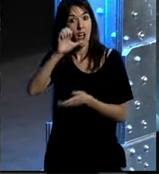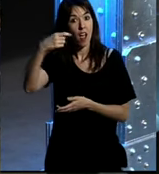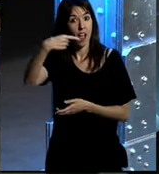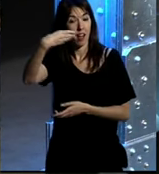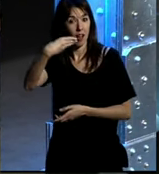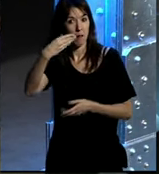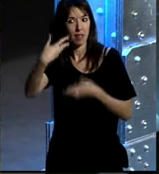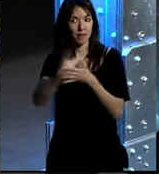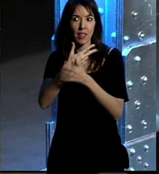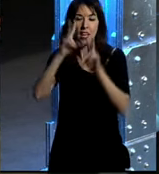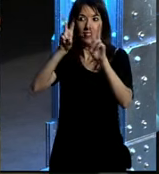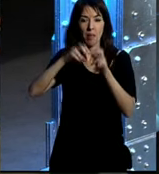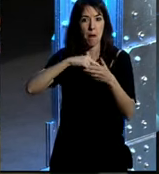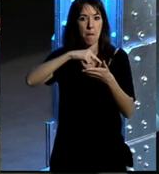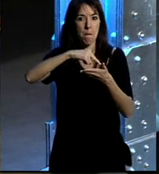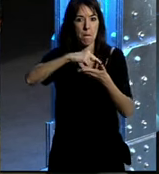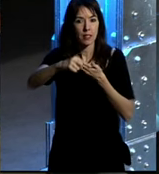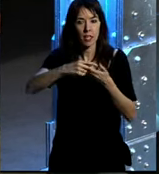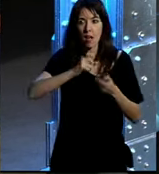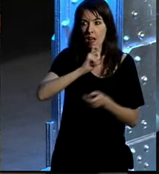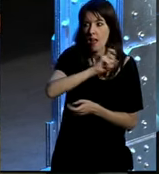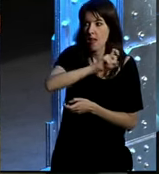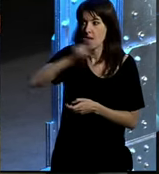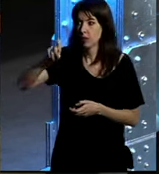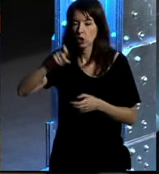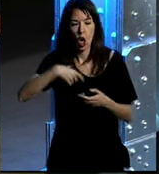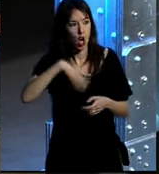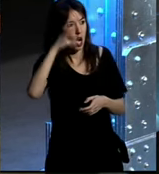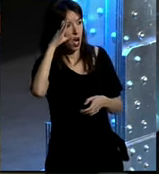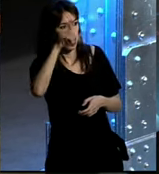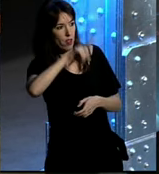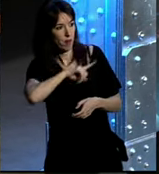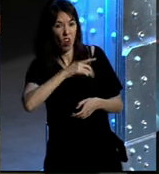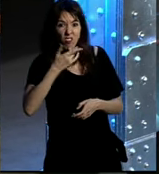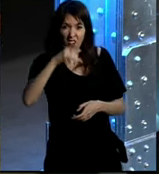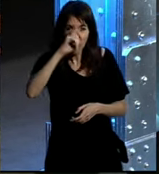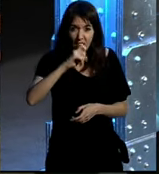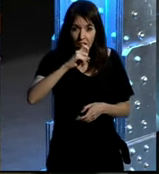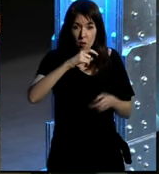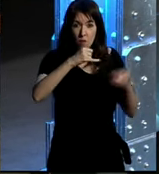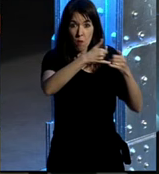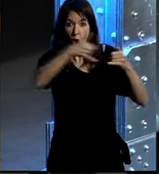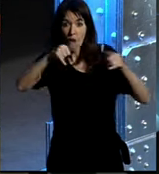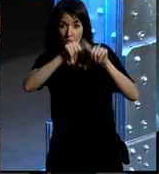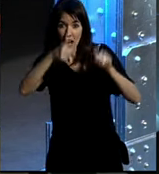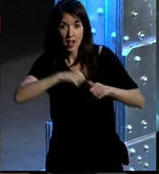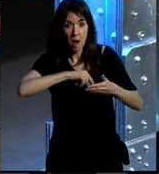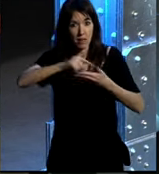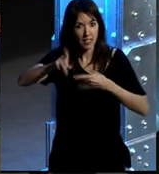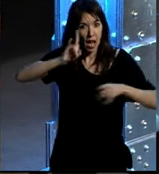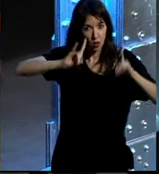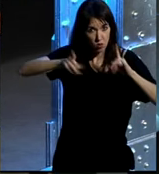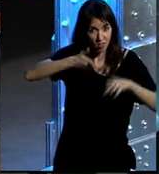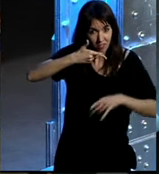el tema del mensaje el emisor el receptor ¿os acordáis? el canal el mensaje el ruido